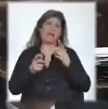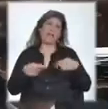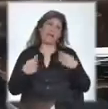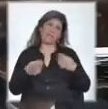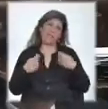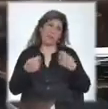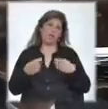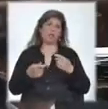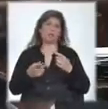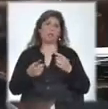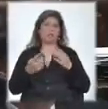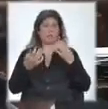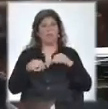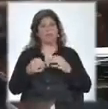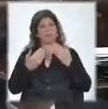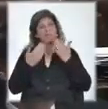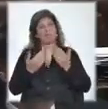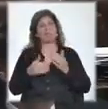Muy bien, muchas gracias.